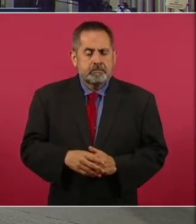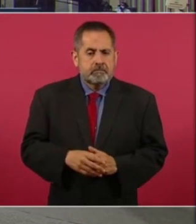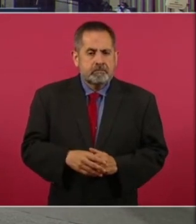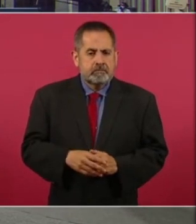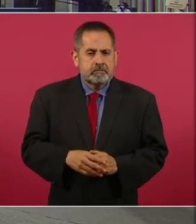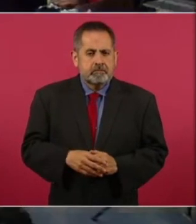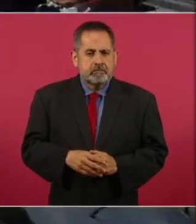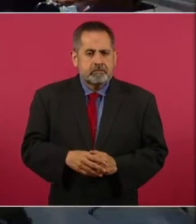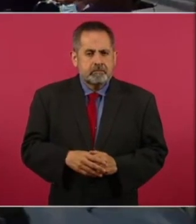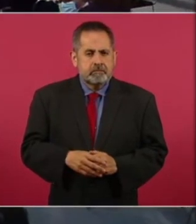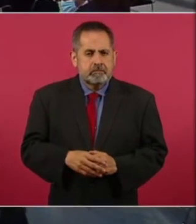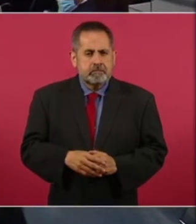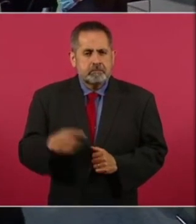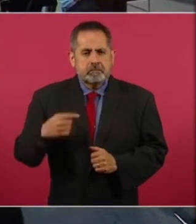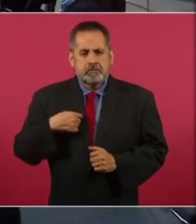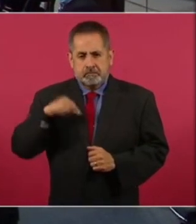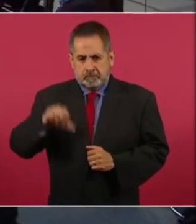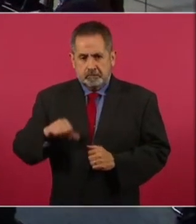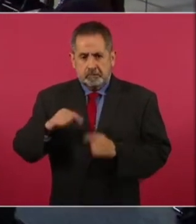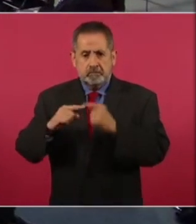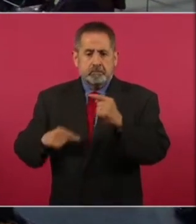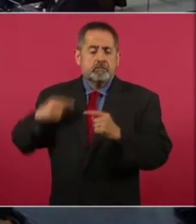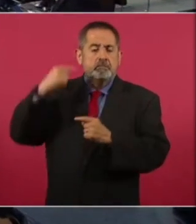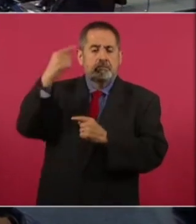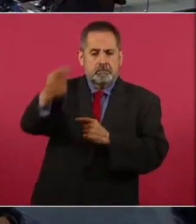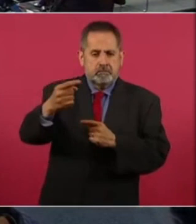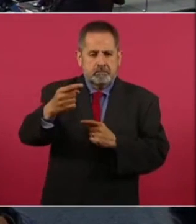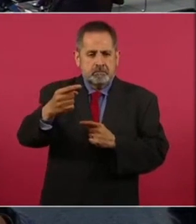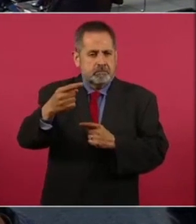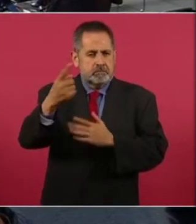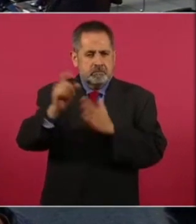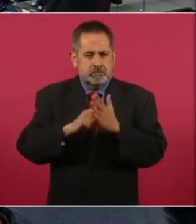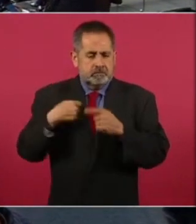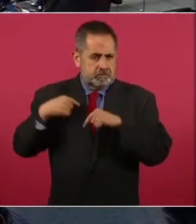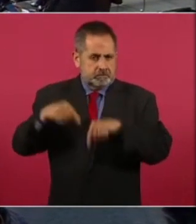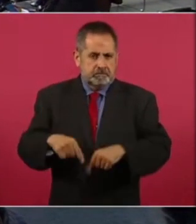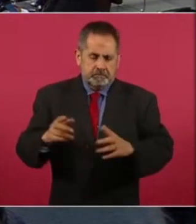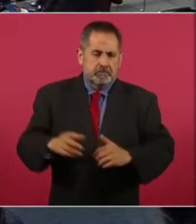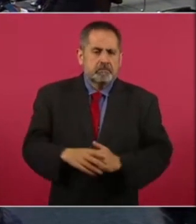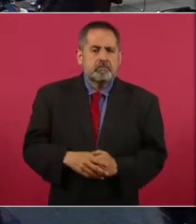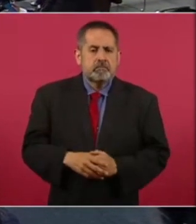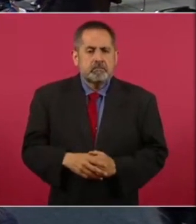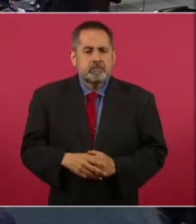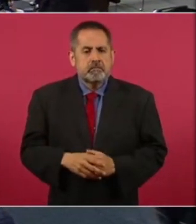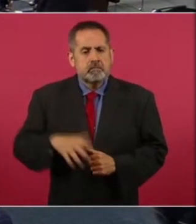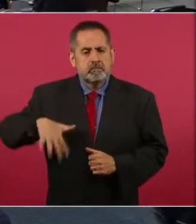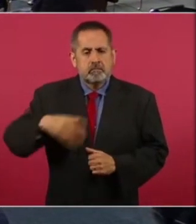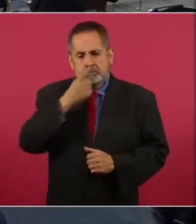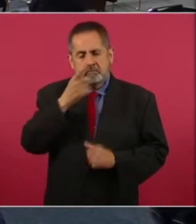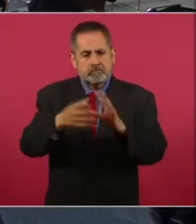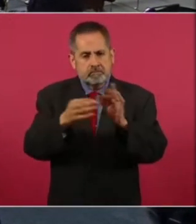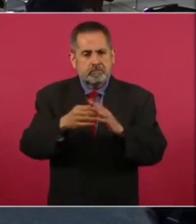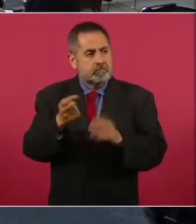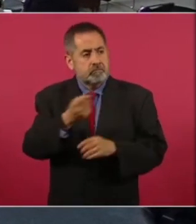no me toca hasta hoy hasta el último mes, hasta el próximo mes si me toca. Y sí, como le decía, hay